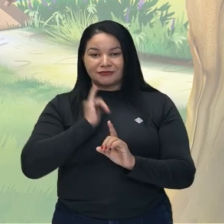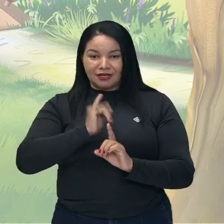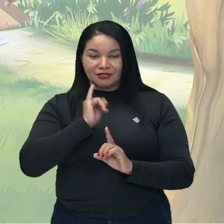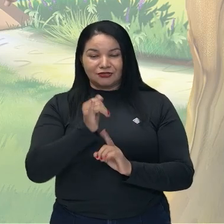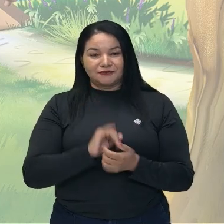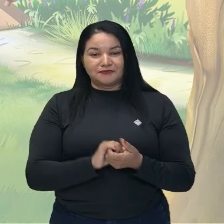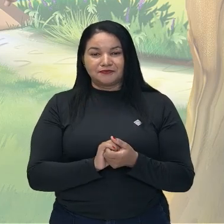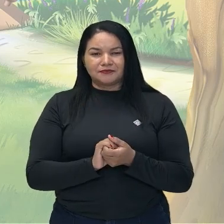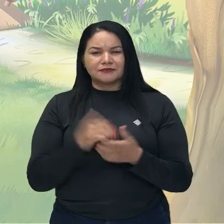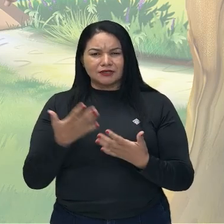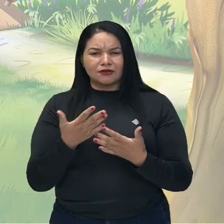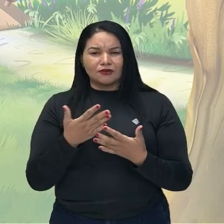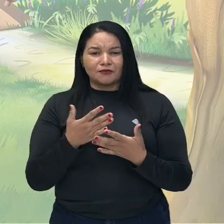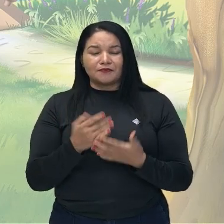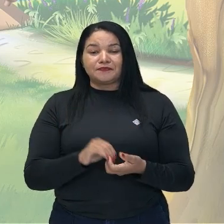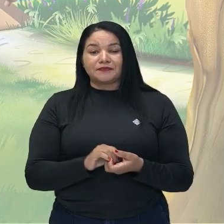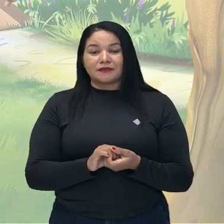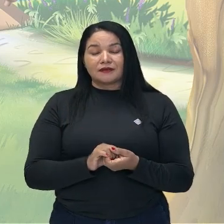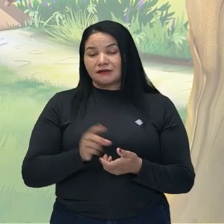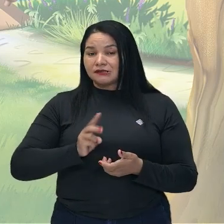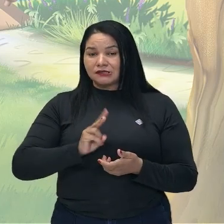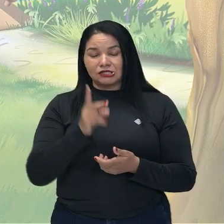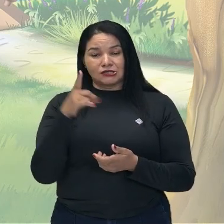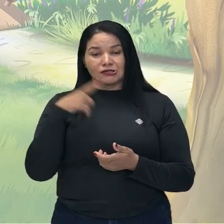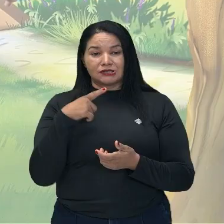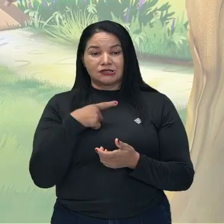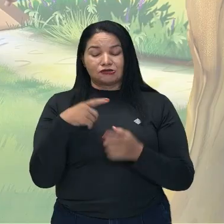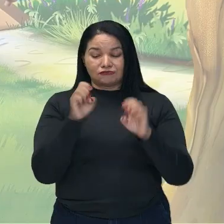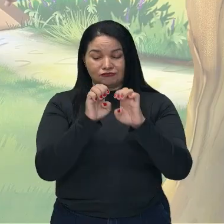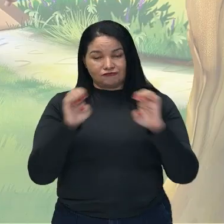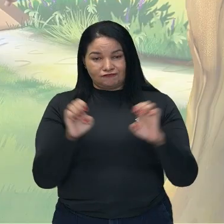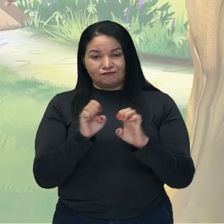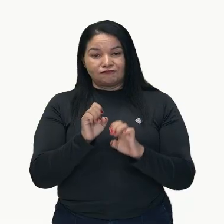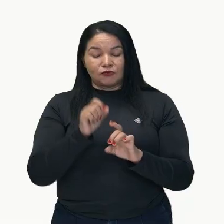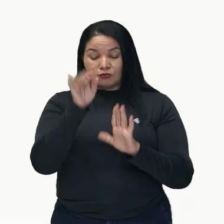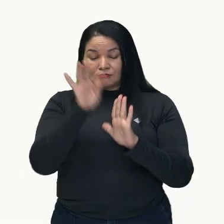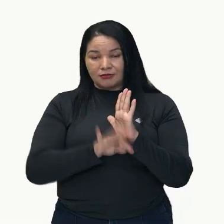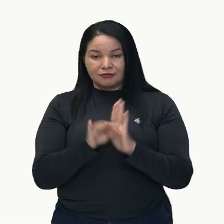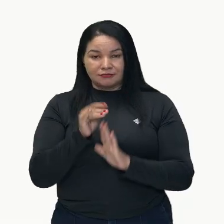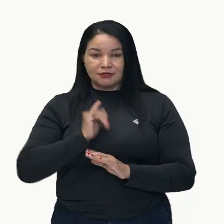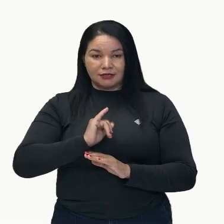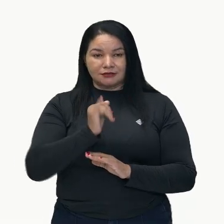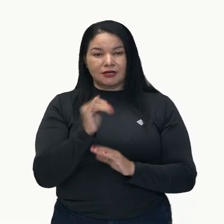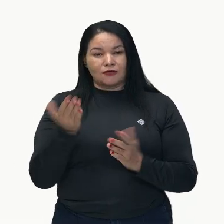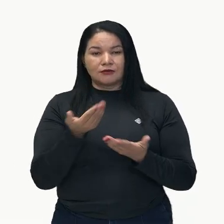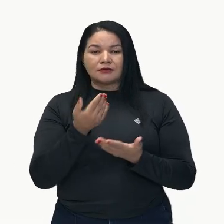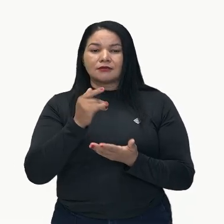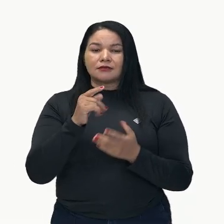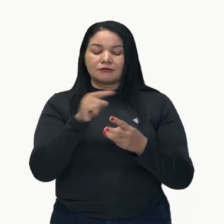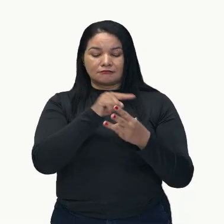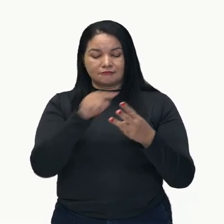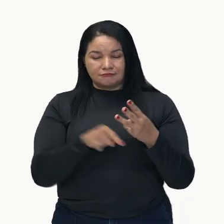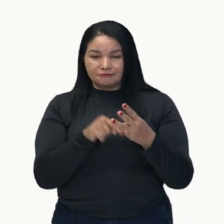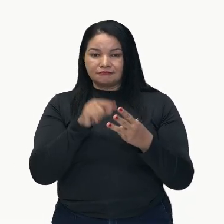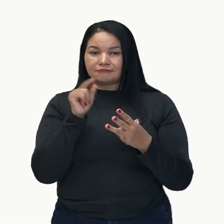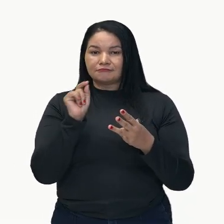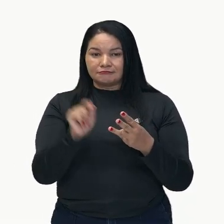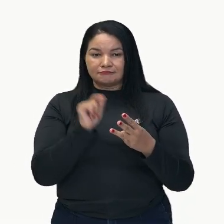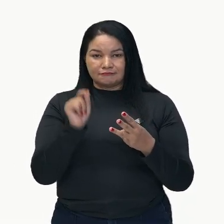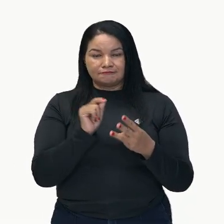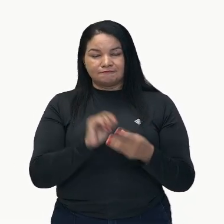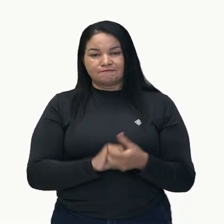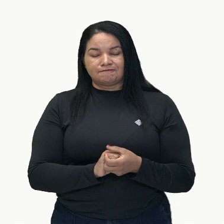Entonces, todo texto narrativo, él possuye una estructura. Y ella está compuesta por tres partes.